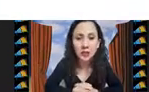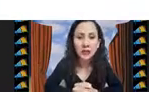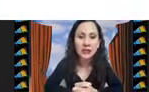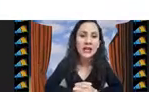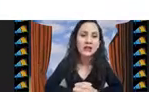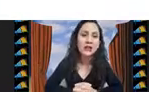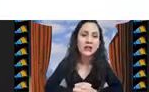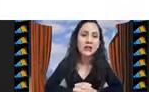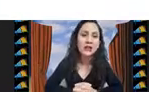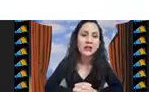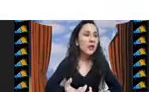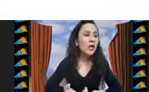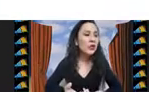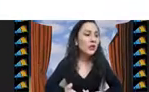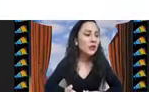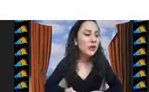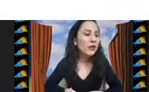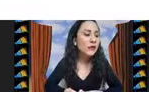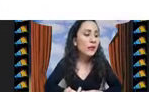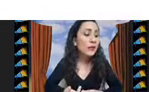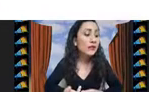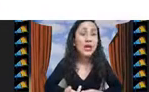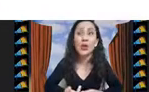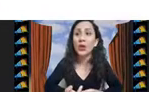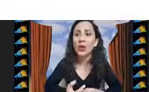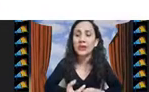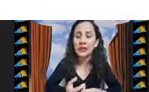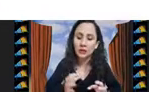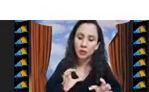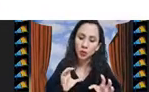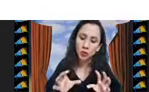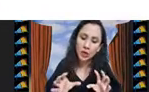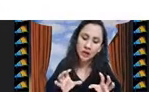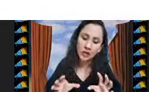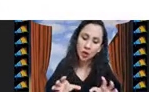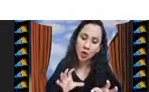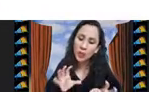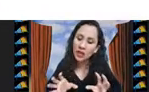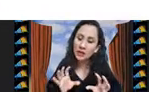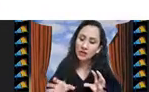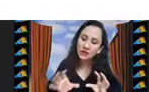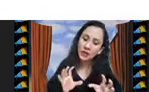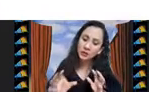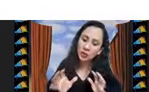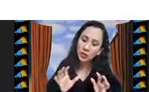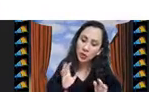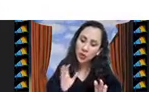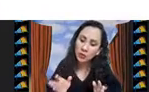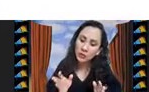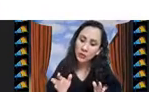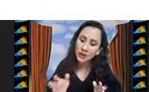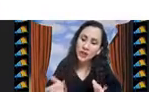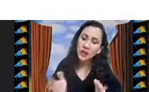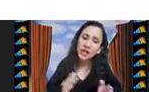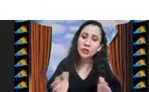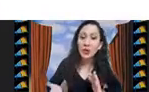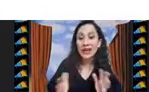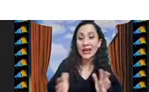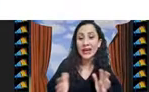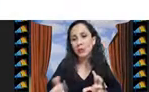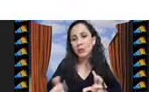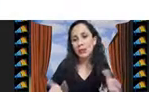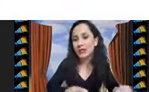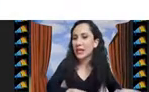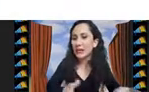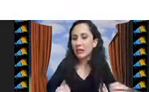transición de fase y también hay otros que tratan de ver si a lo mejor es en la estructura de cómo debería estar la solución óptima eso